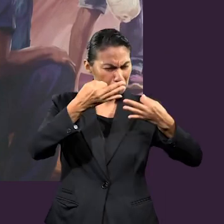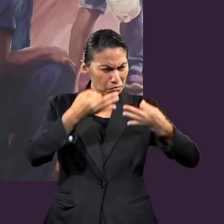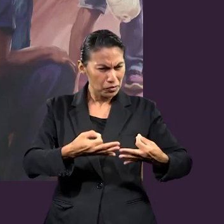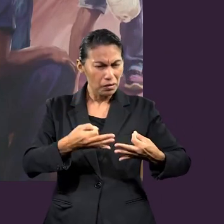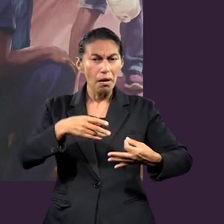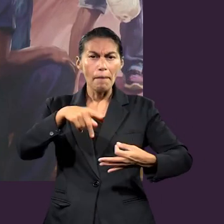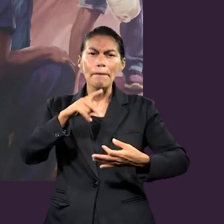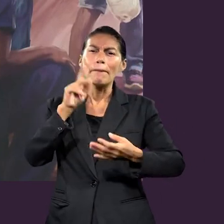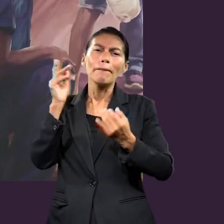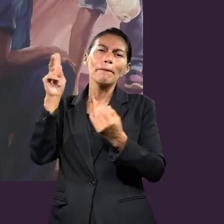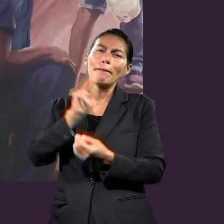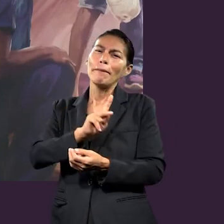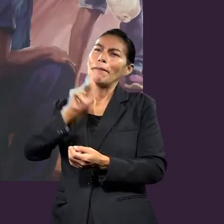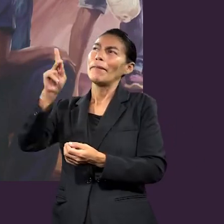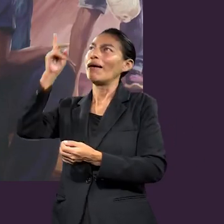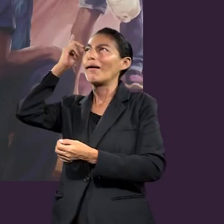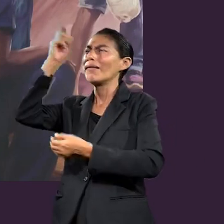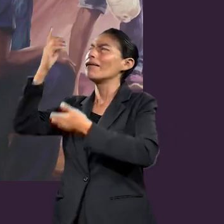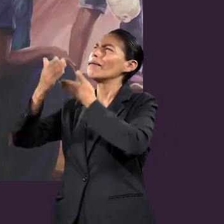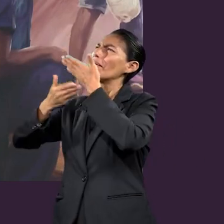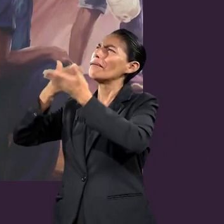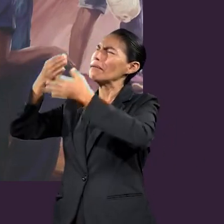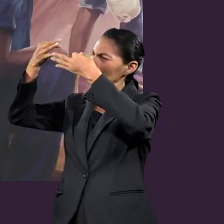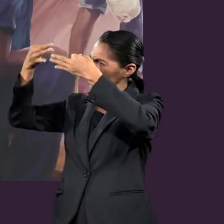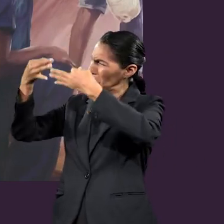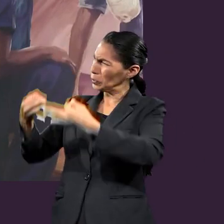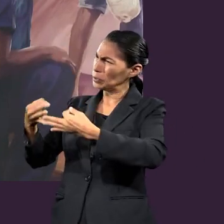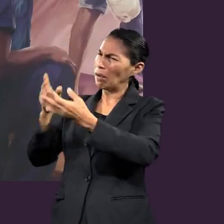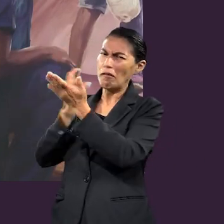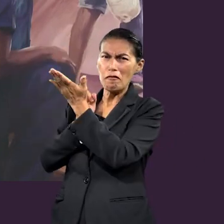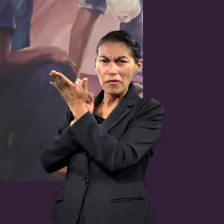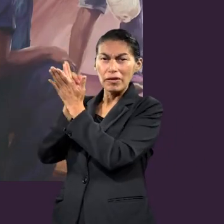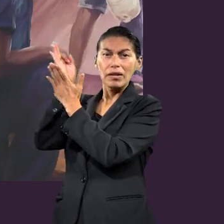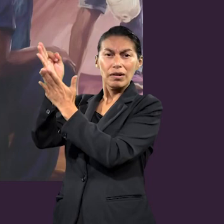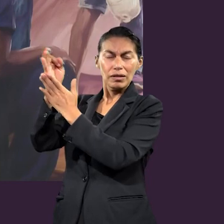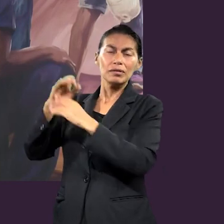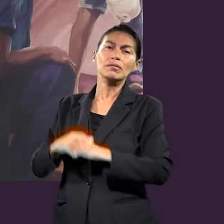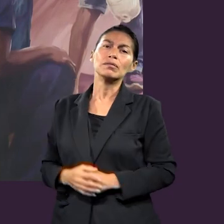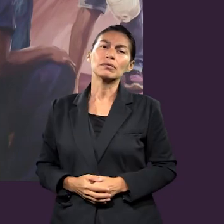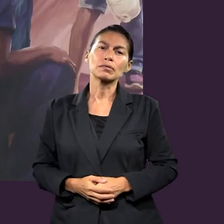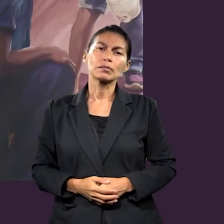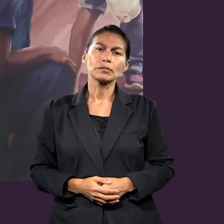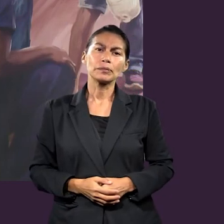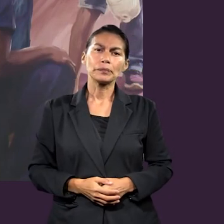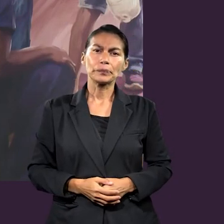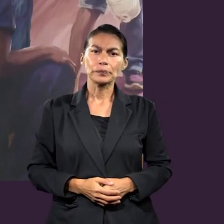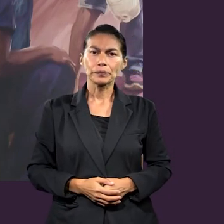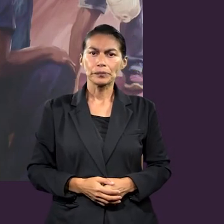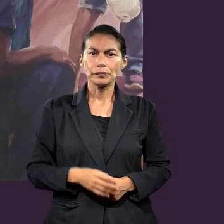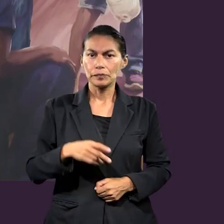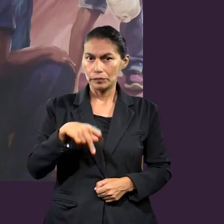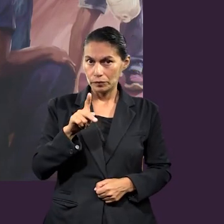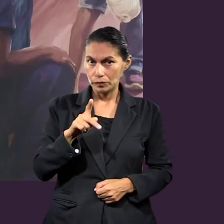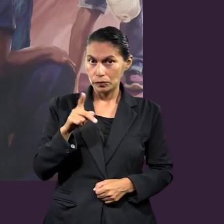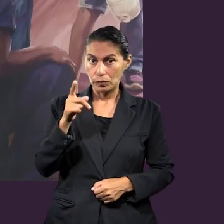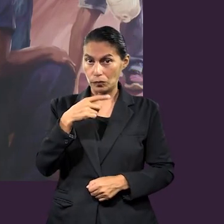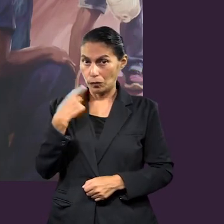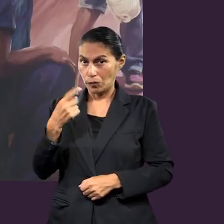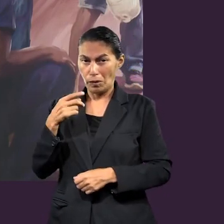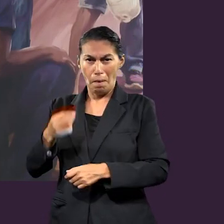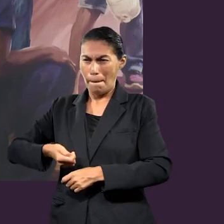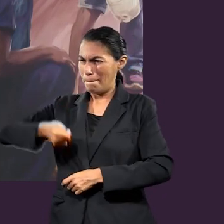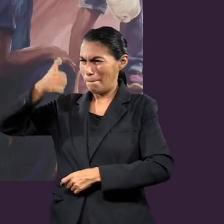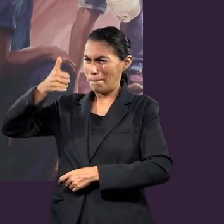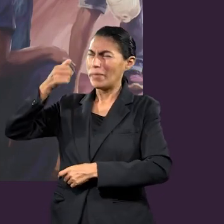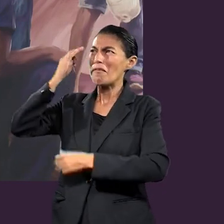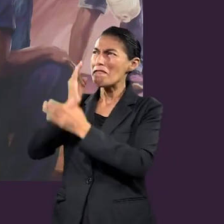lealtad al Supremo. Eso es nuestro primer enfoque, ¿no? Lealtad a Él. Sin embargo, sea, ante la